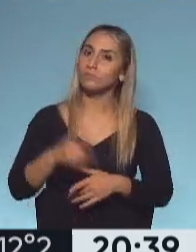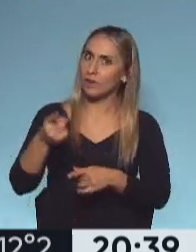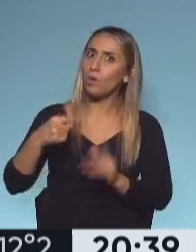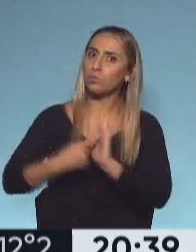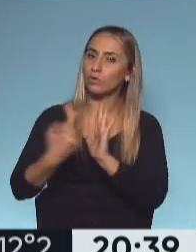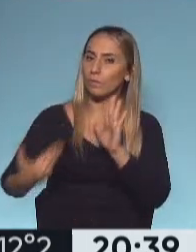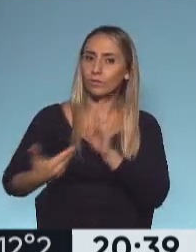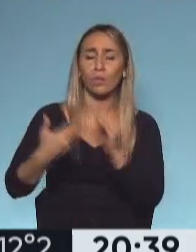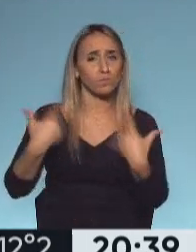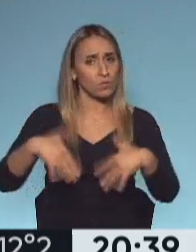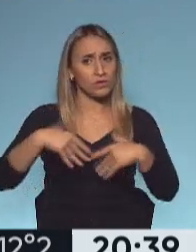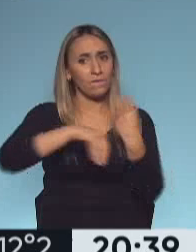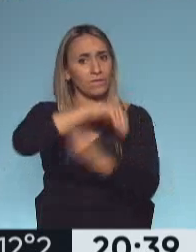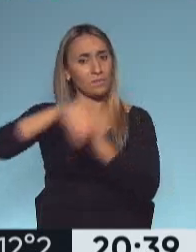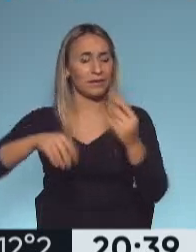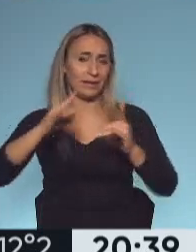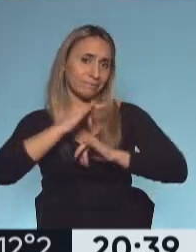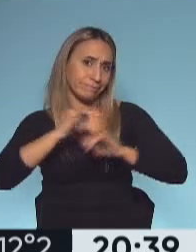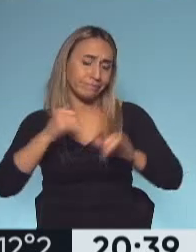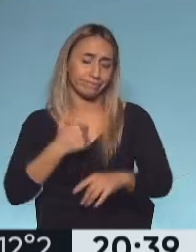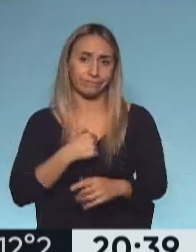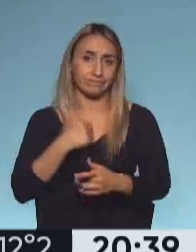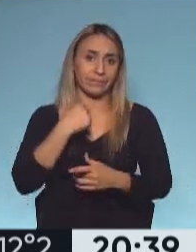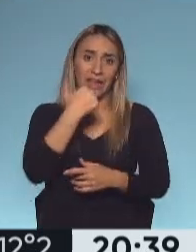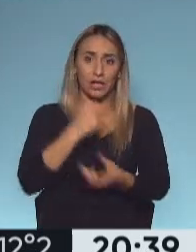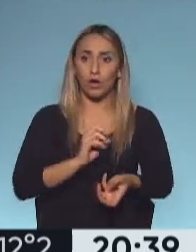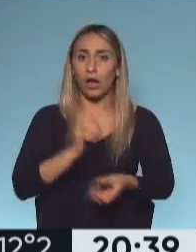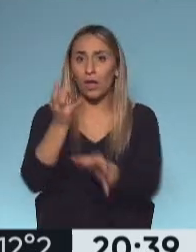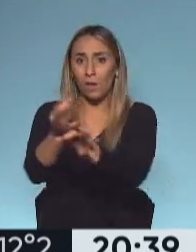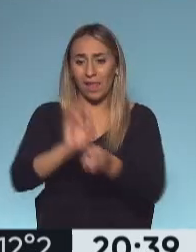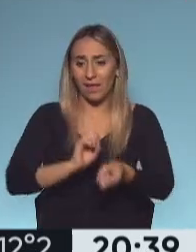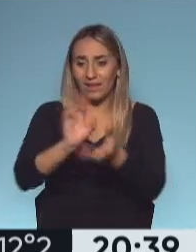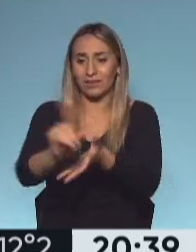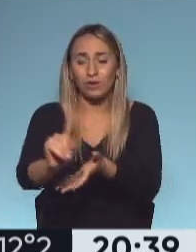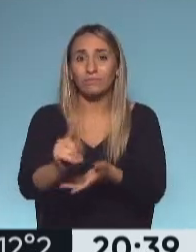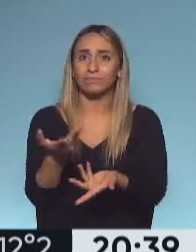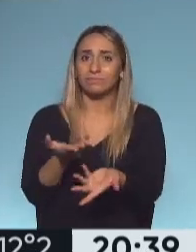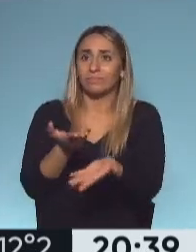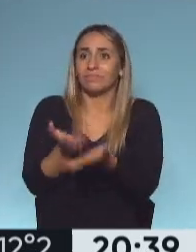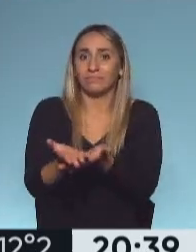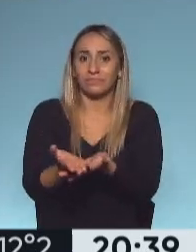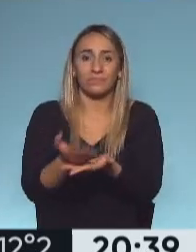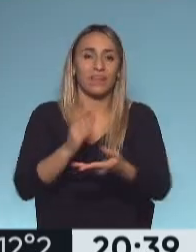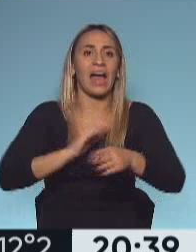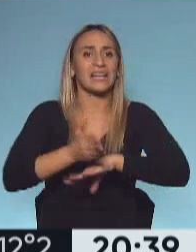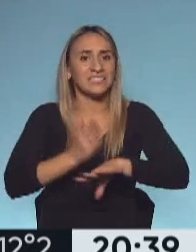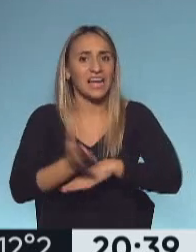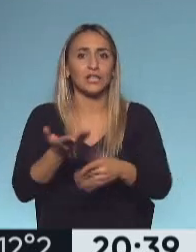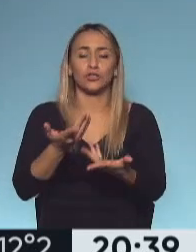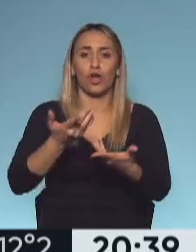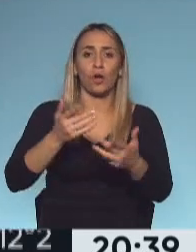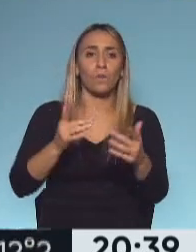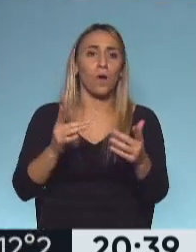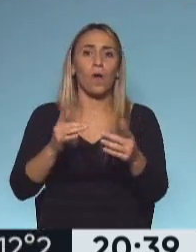porque hay muchas familias que objetan que no llevan los chicos y que cuando reclaman la virtualidad o el acceso a los contenidos de manera